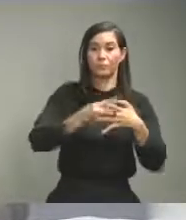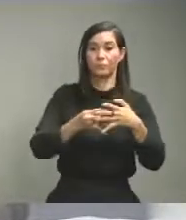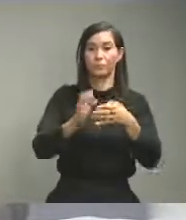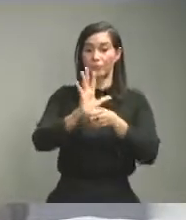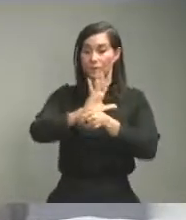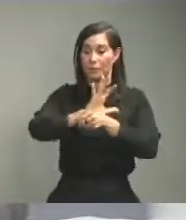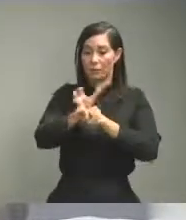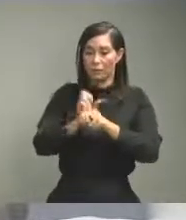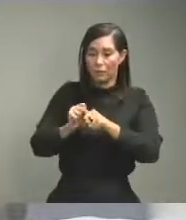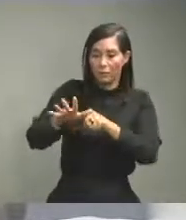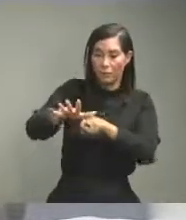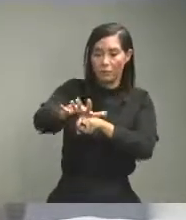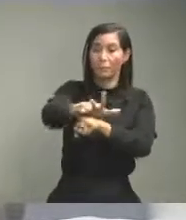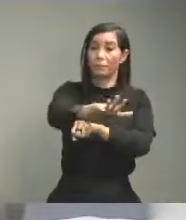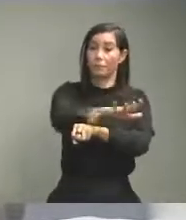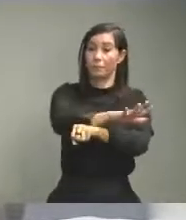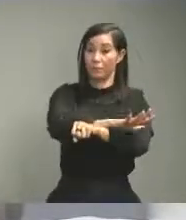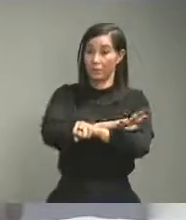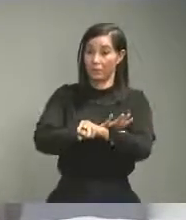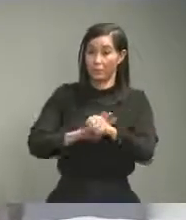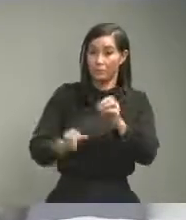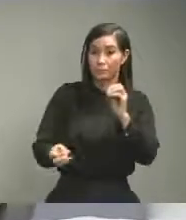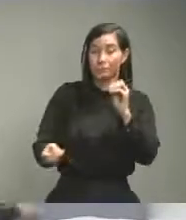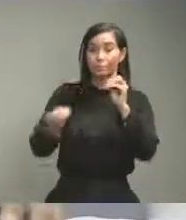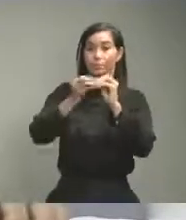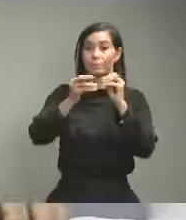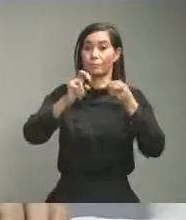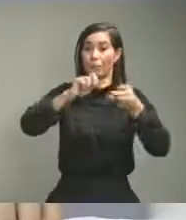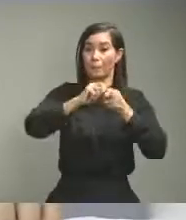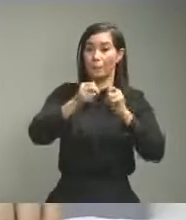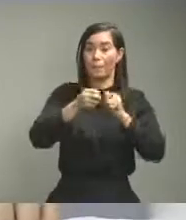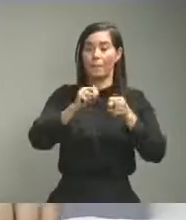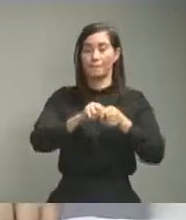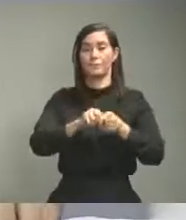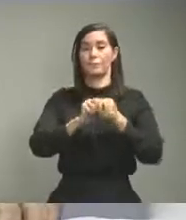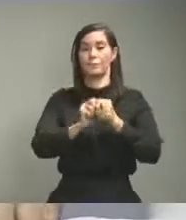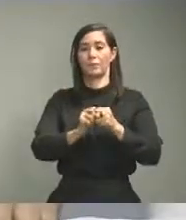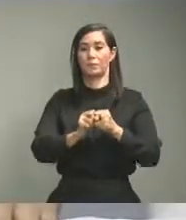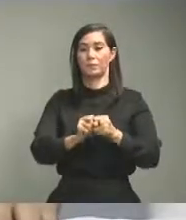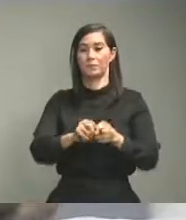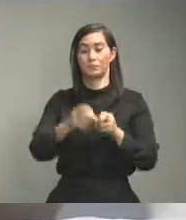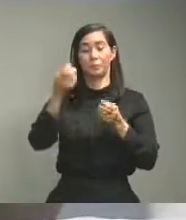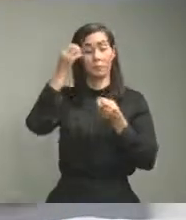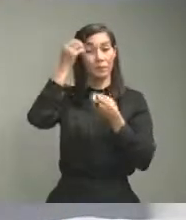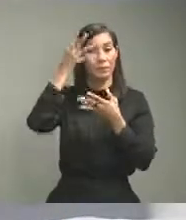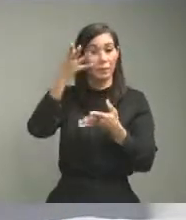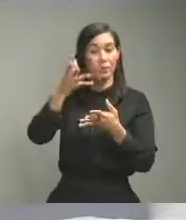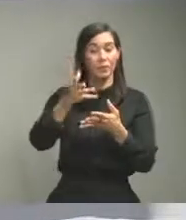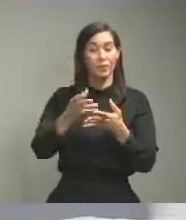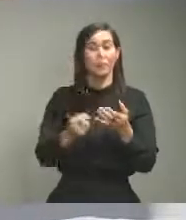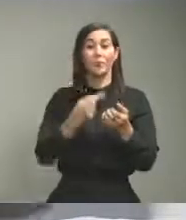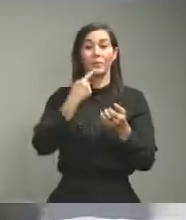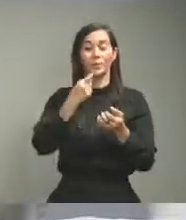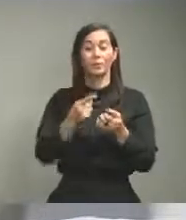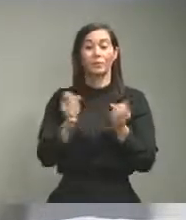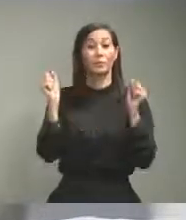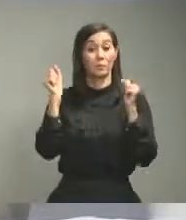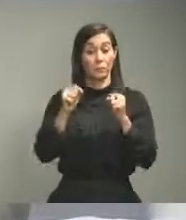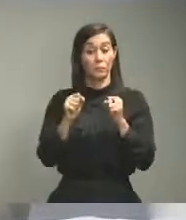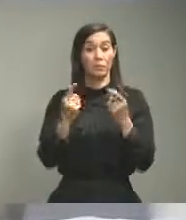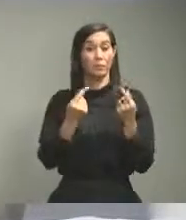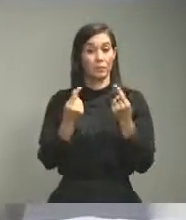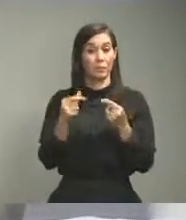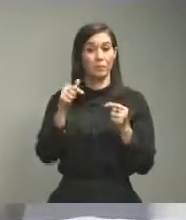una situación nueva como ha sido planteado por organismos internacionales ya de que pudiera producirse